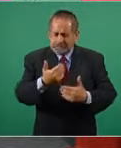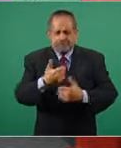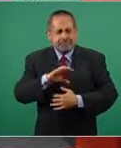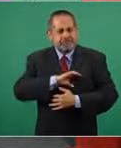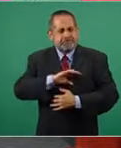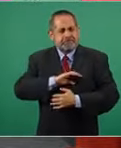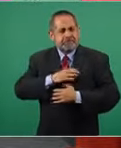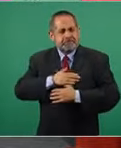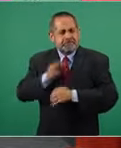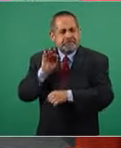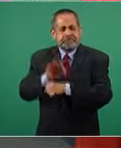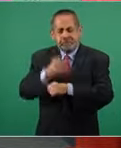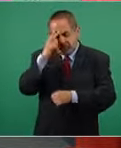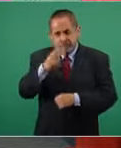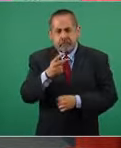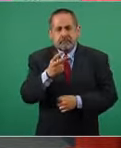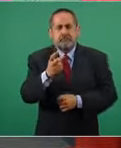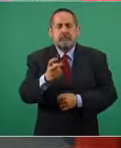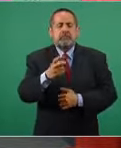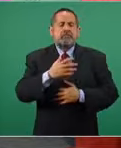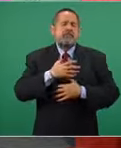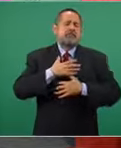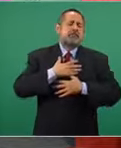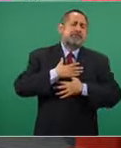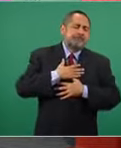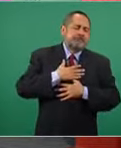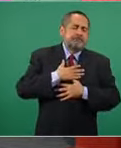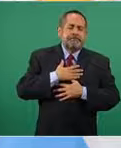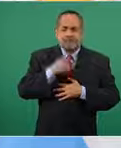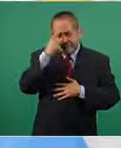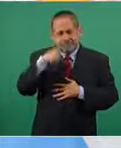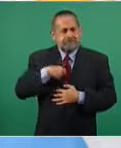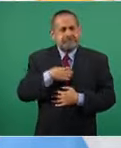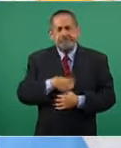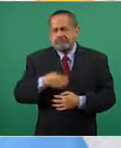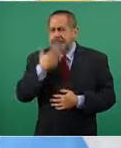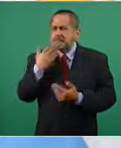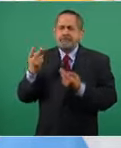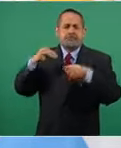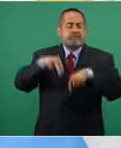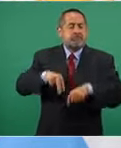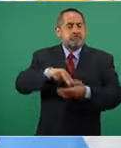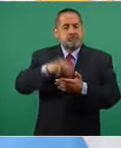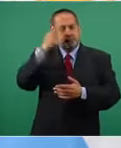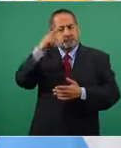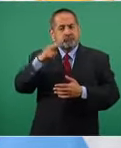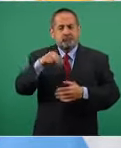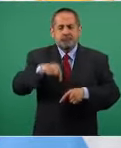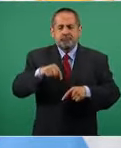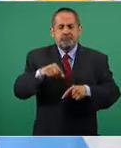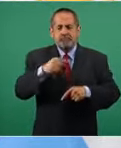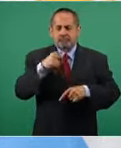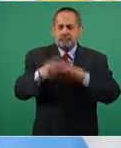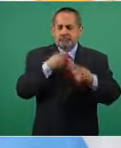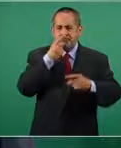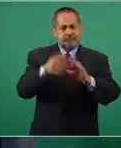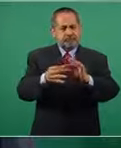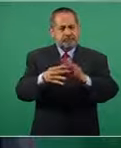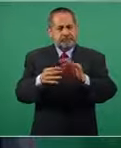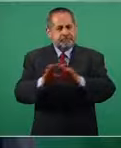Así que para mí es muy reconfortante estar aquí, en este México, y en este México, déjenme decirlo así,